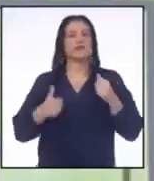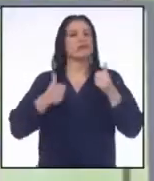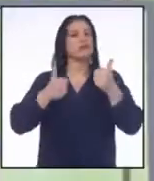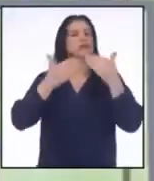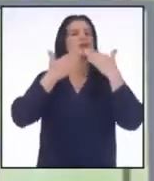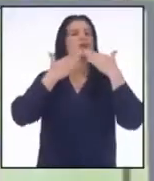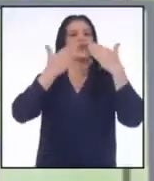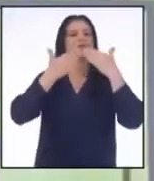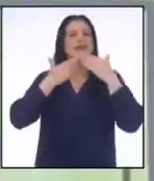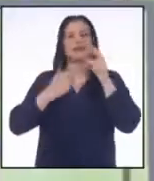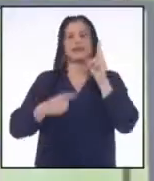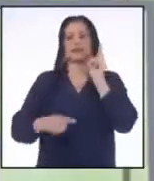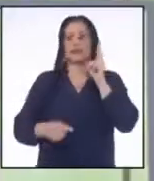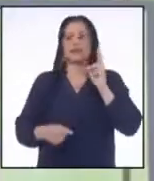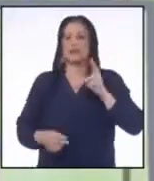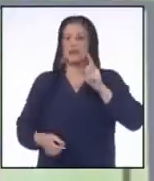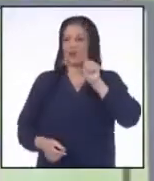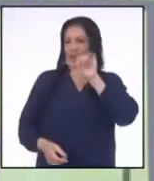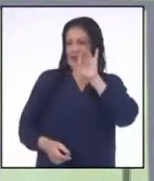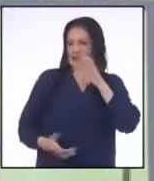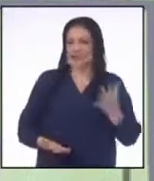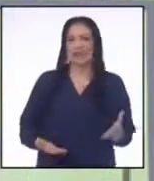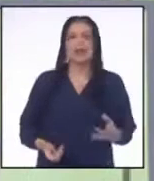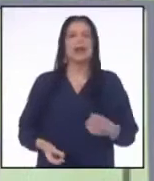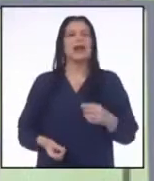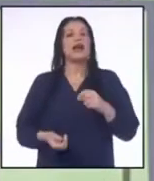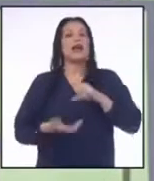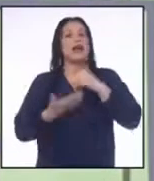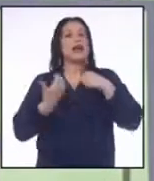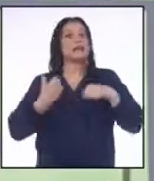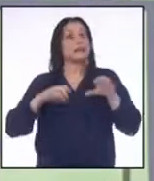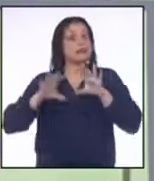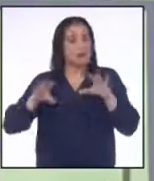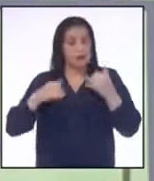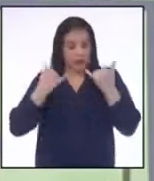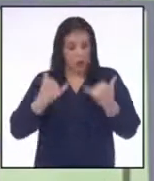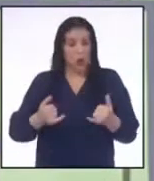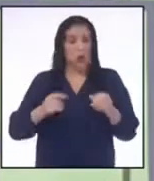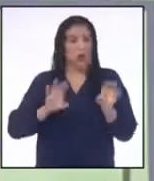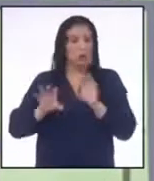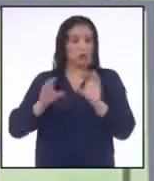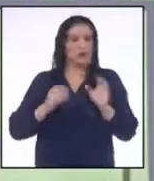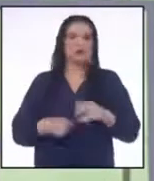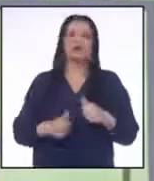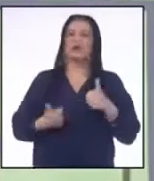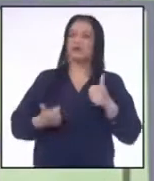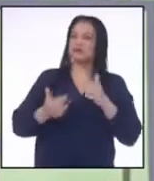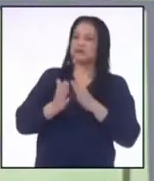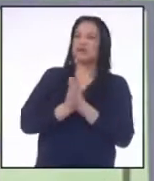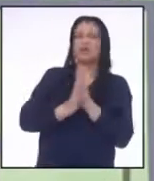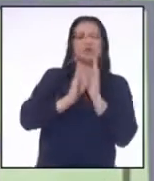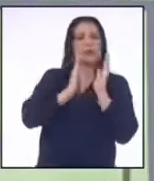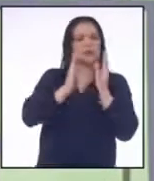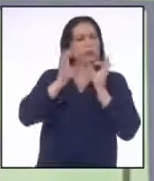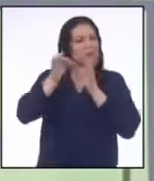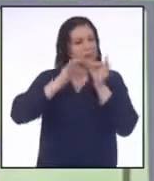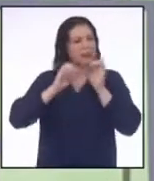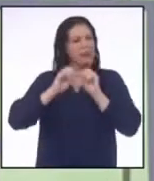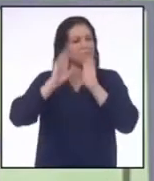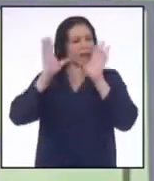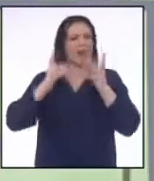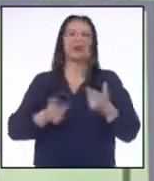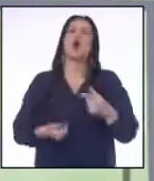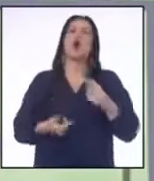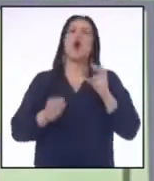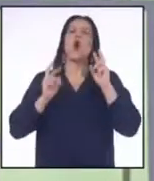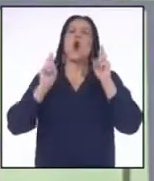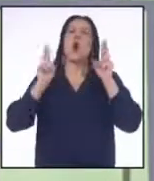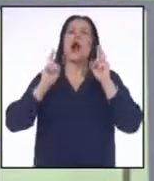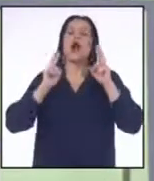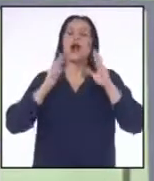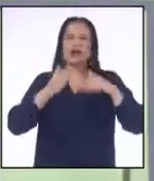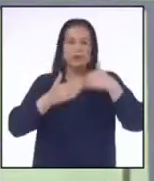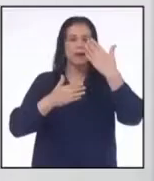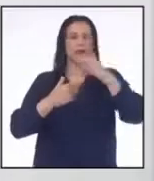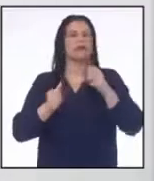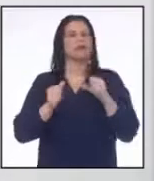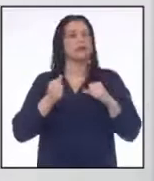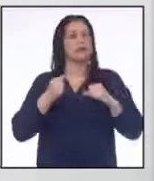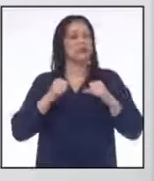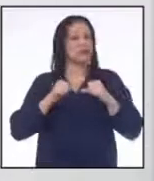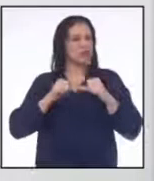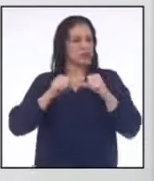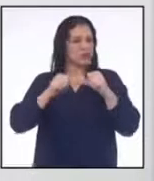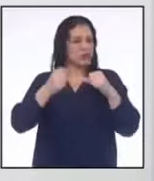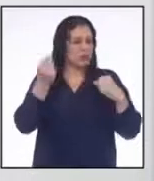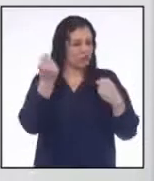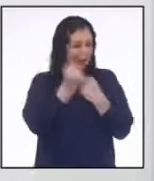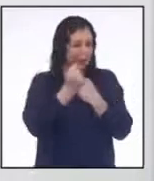Muchísimas gracias profesora Gisela Las actividades que desarrollamos hoy estuvieron muy didácticas Espero que para la próxima nos siga apoyando